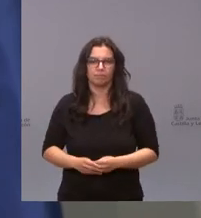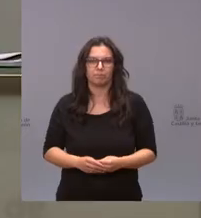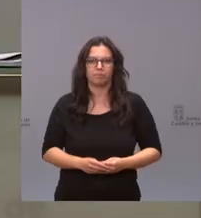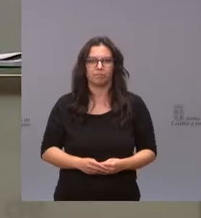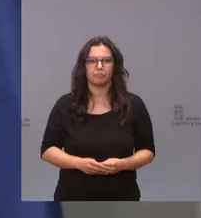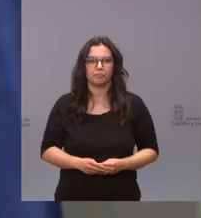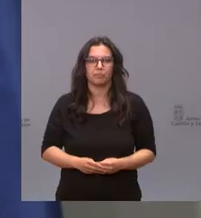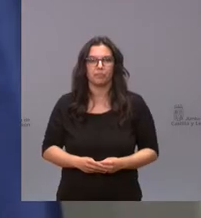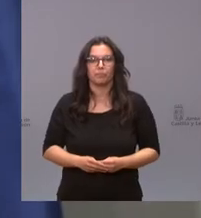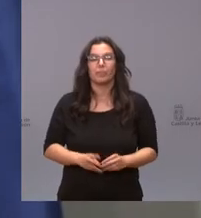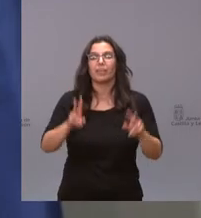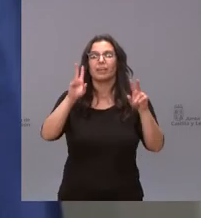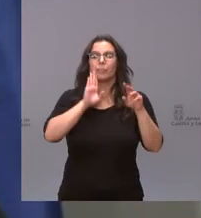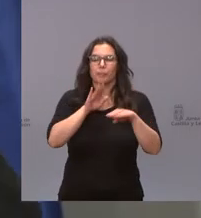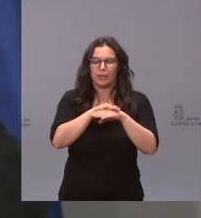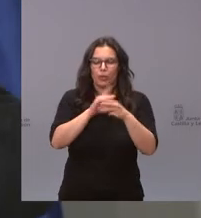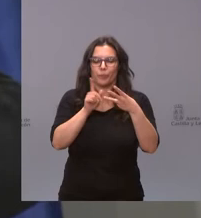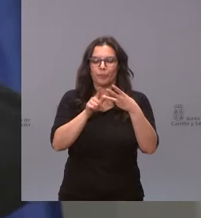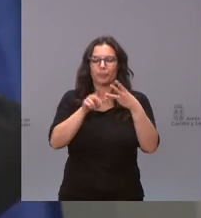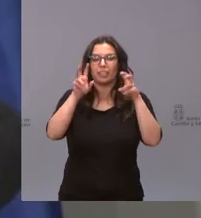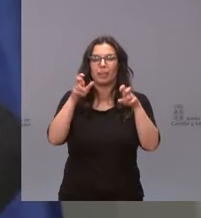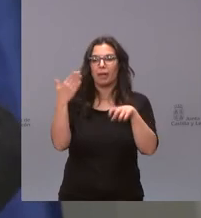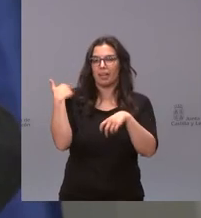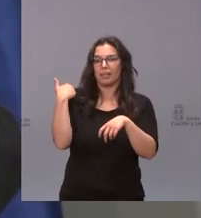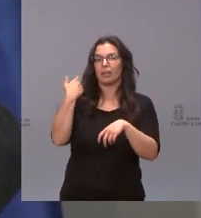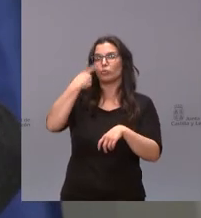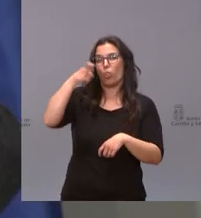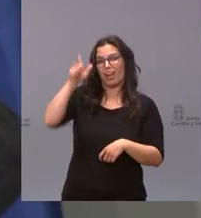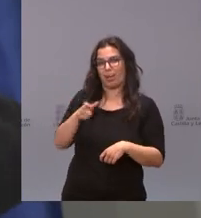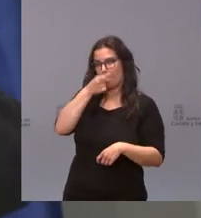y sobre la presencia perdón o no de Luis Tudanga que era la última pregunta